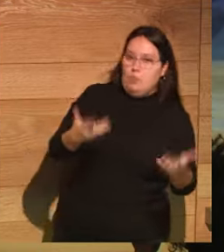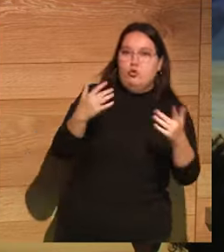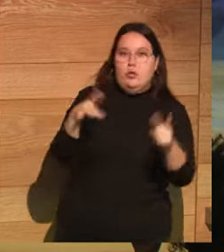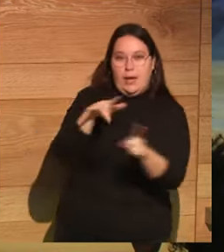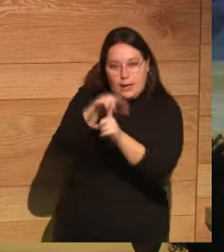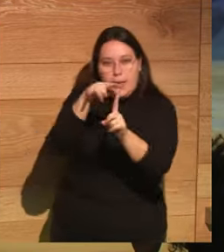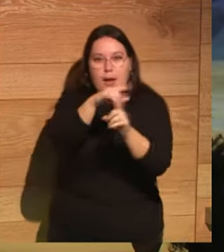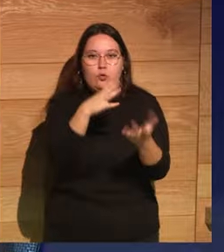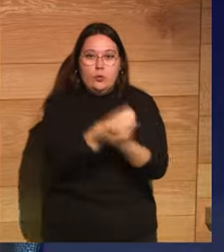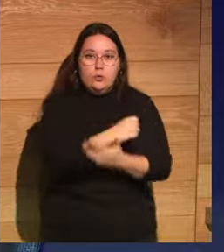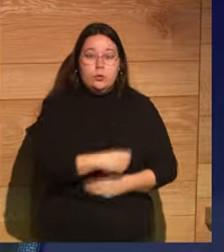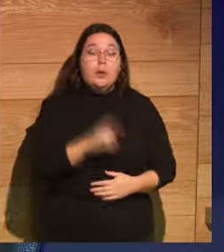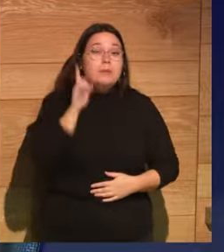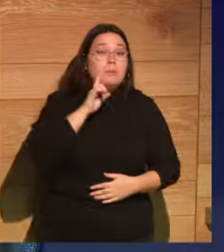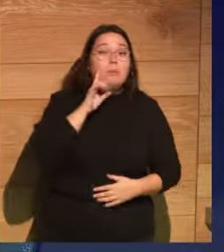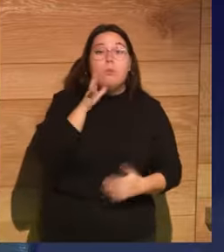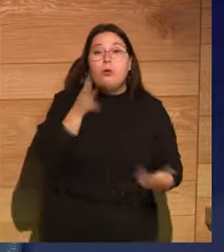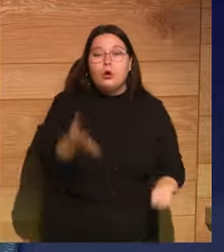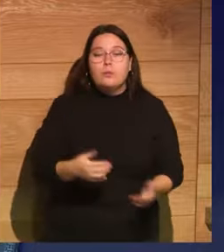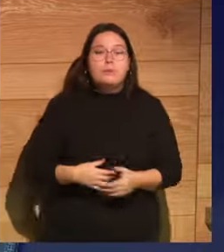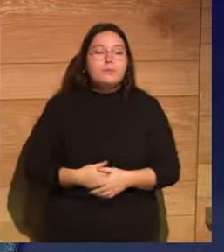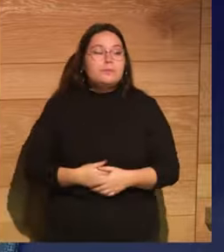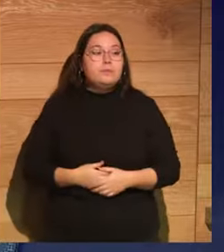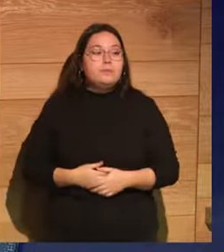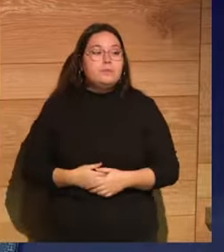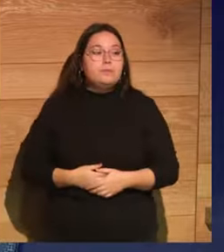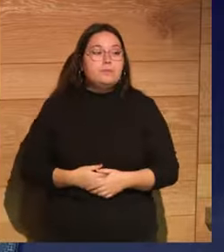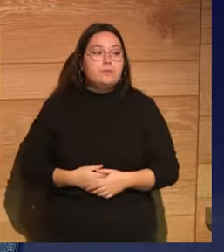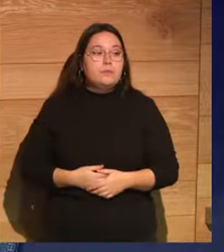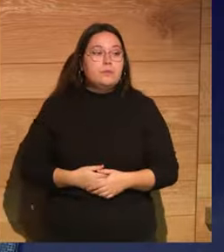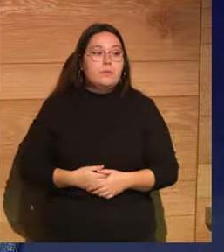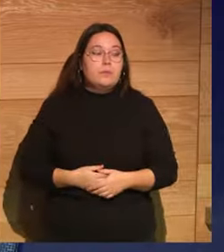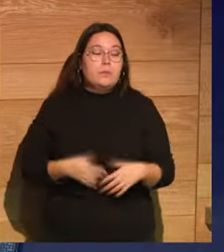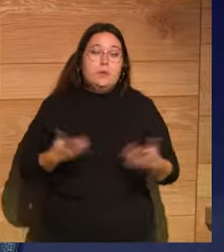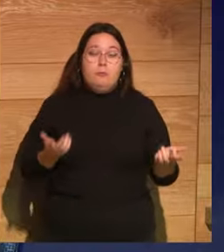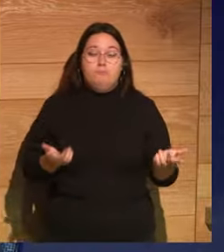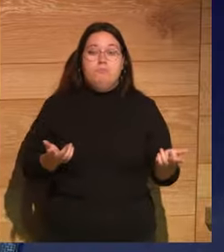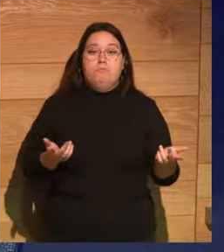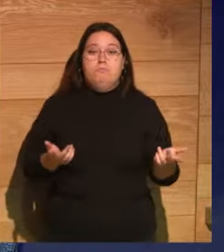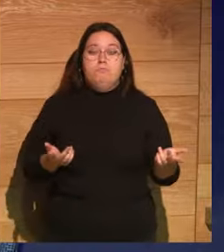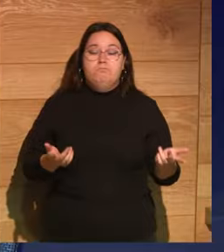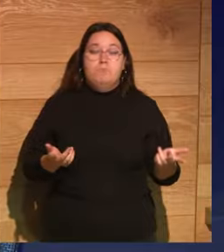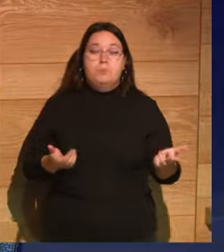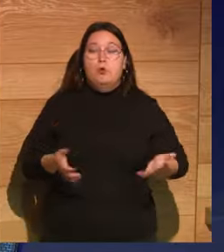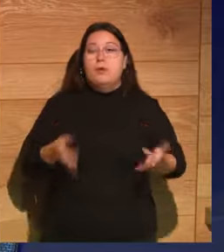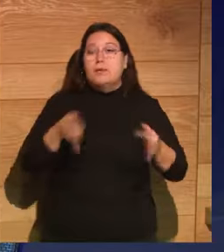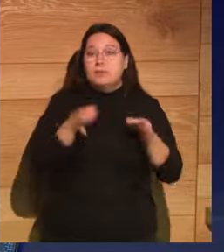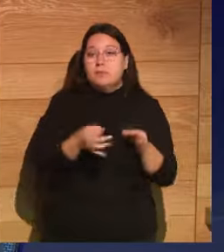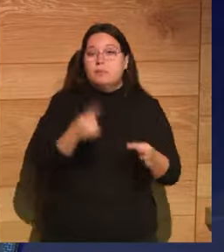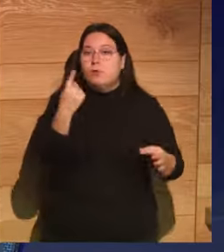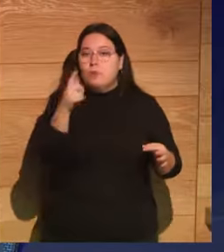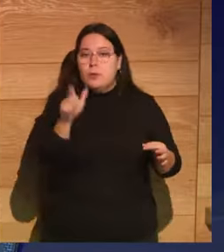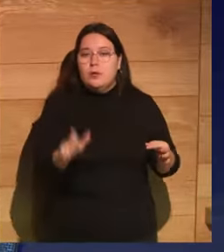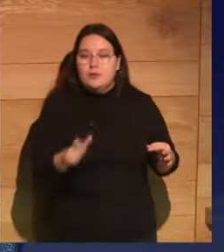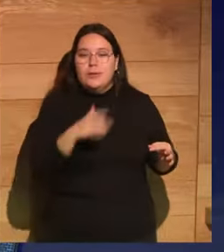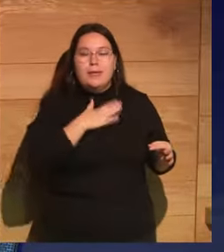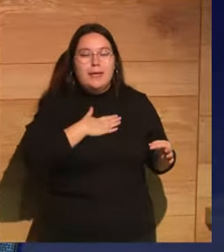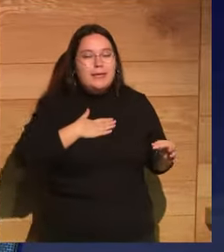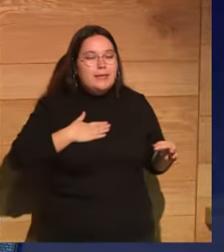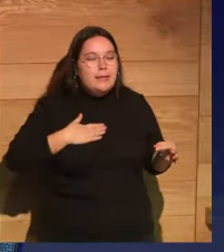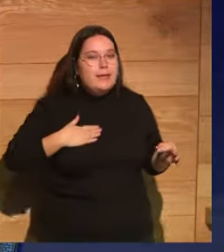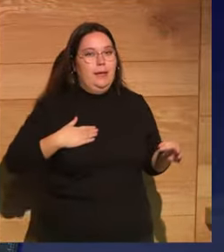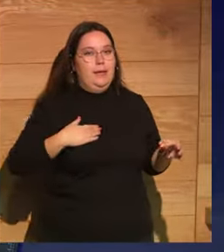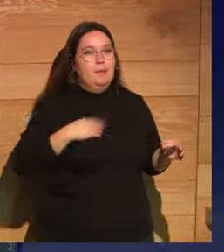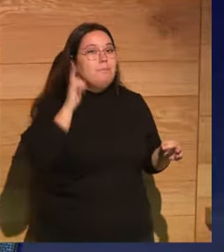¿Por qué se miente? Pues se miente por lo que hay en el otro lado de la balanza, porque siempre hay alguien que quiere creer una